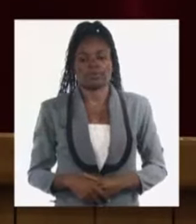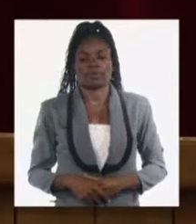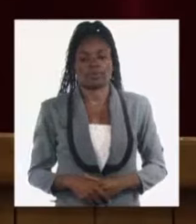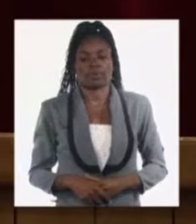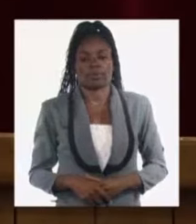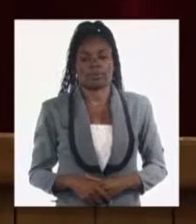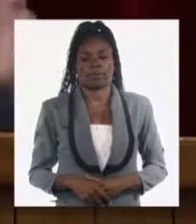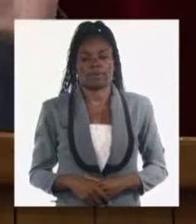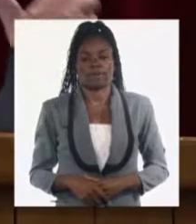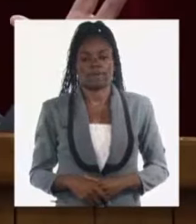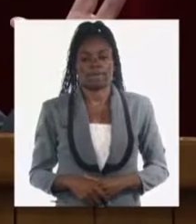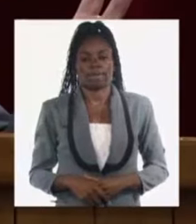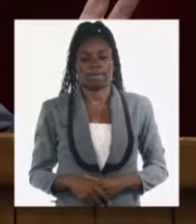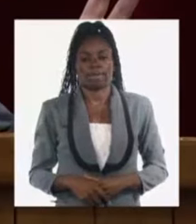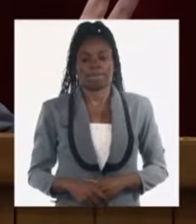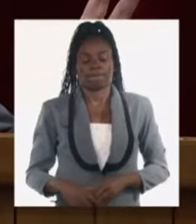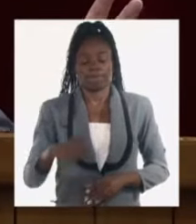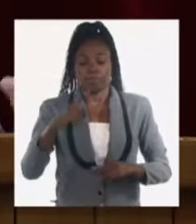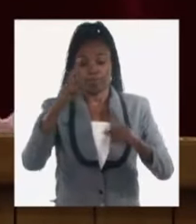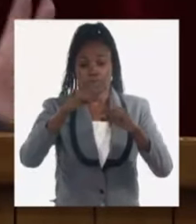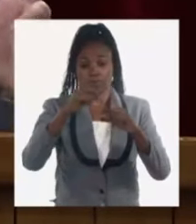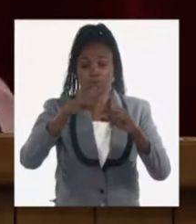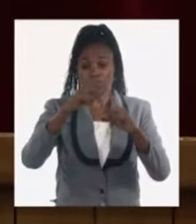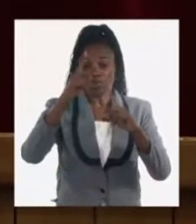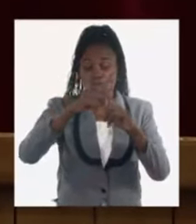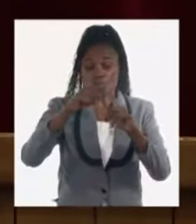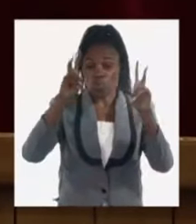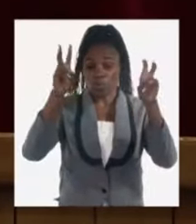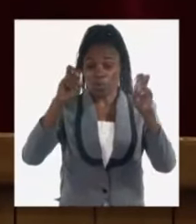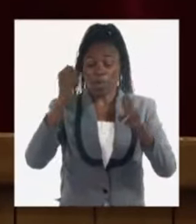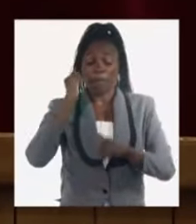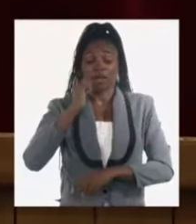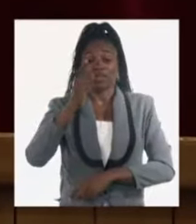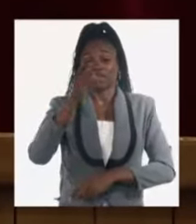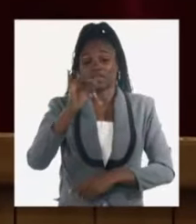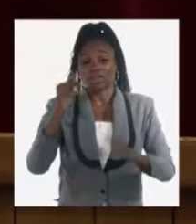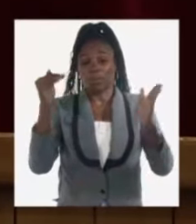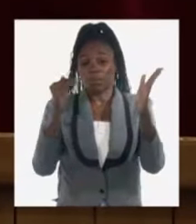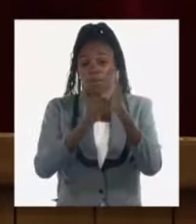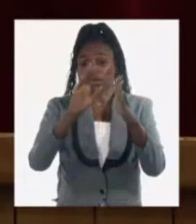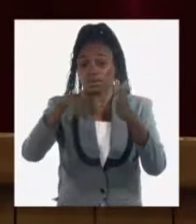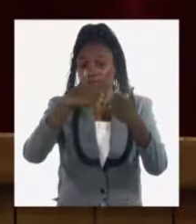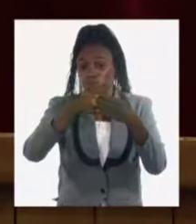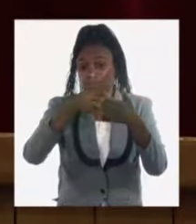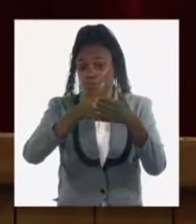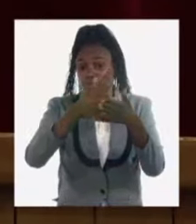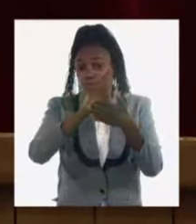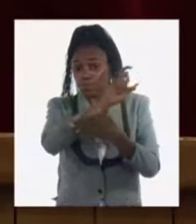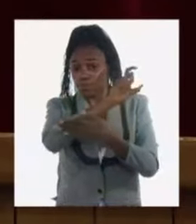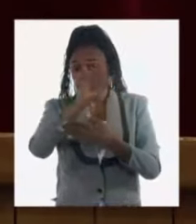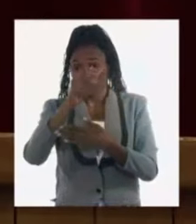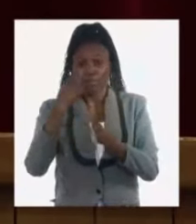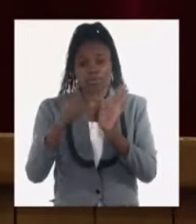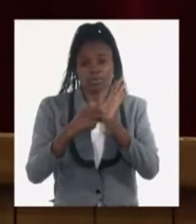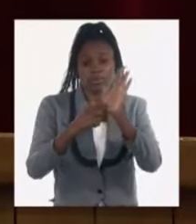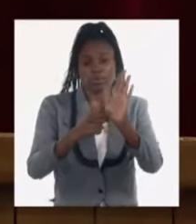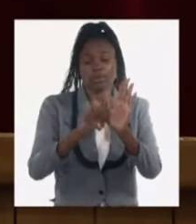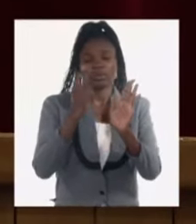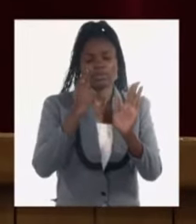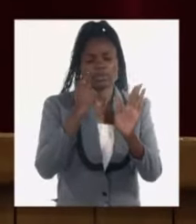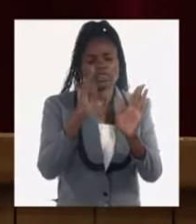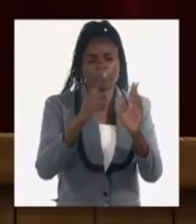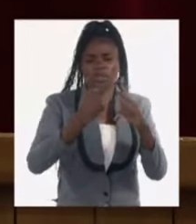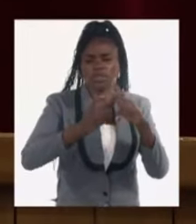y hay un asunto con ese tejido empresarial de más de 17 mil empresas hay un aspecto que estamos identificando como pendiente de